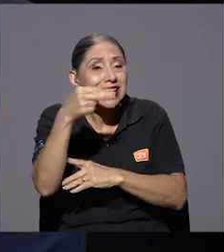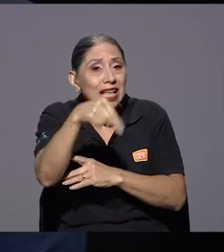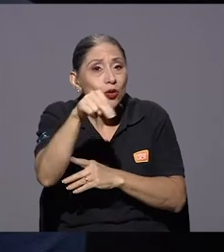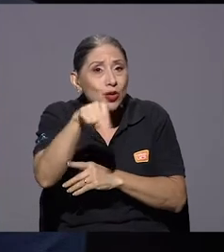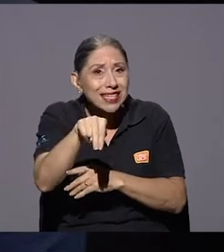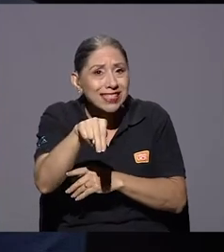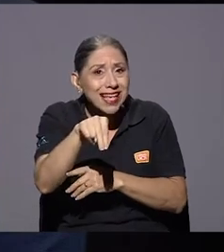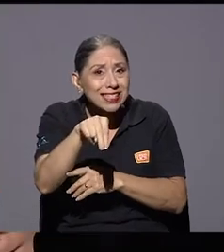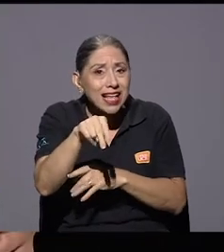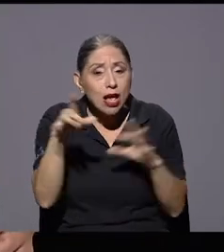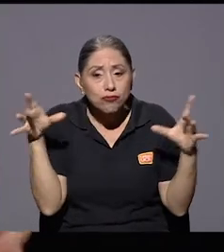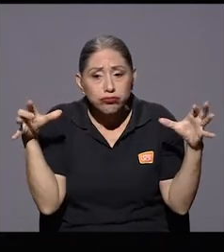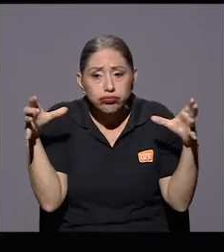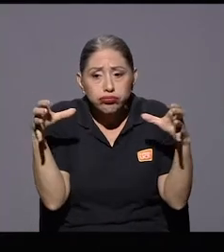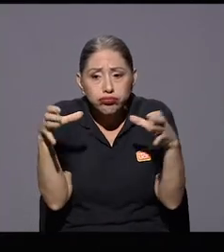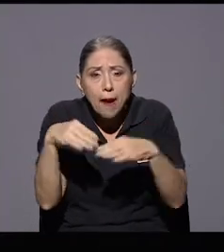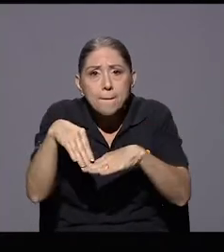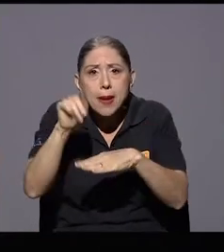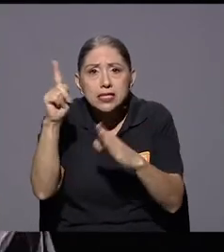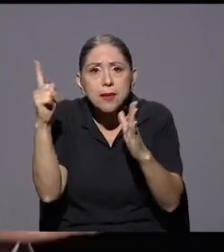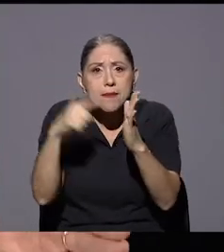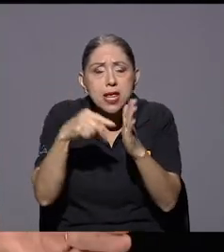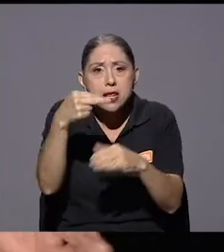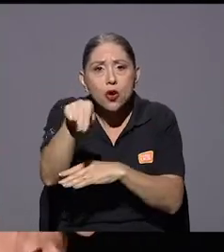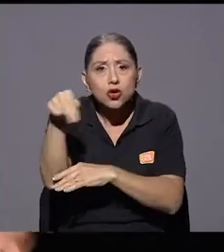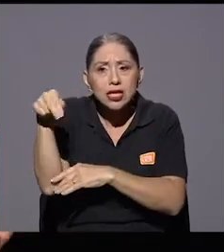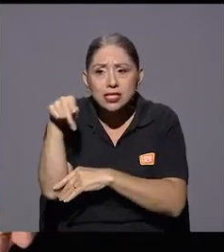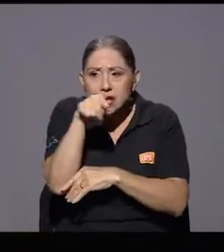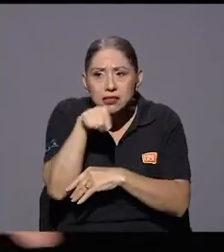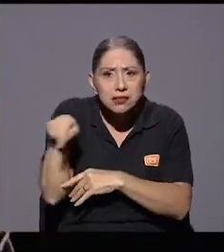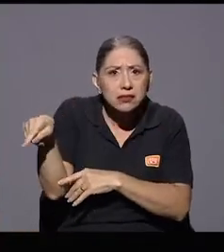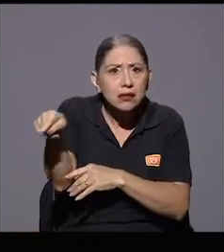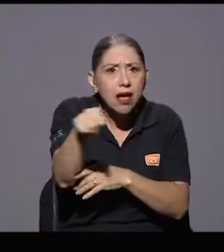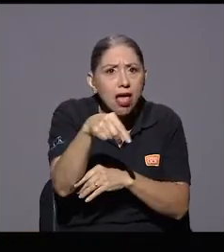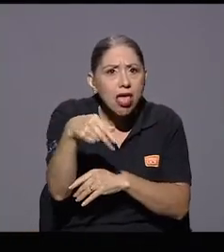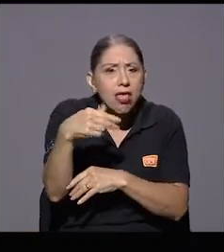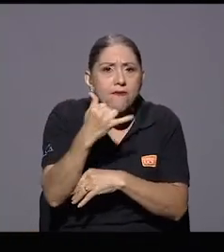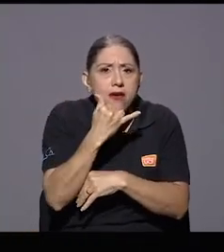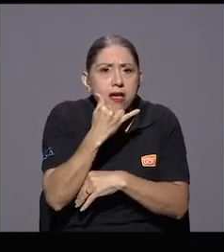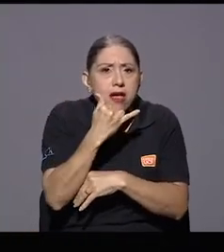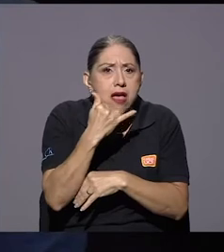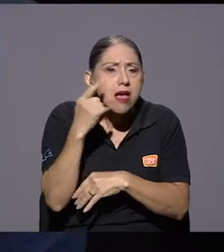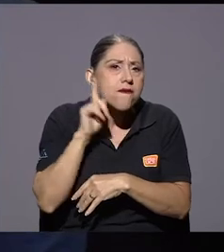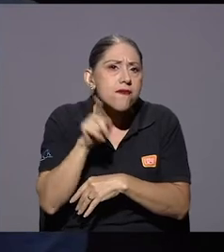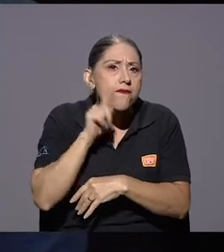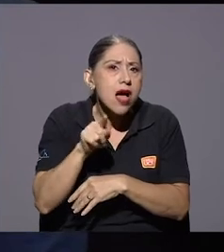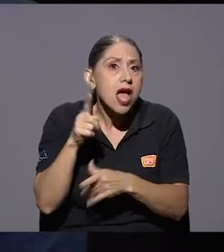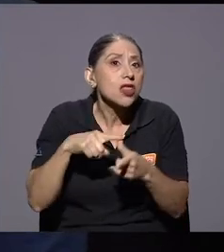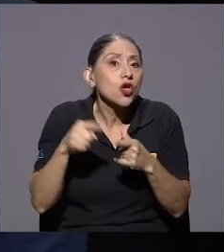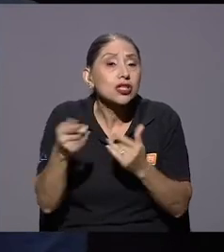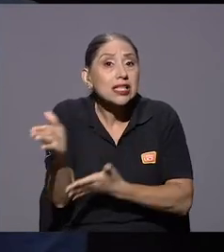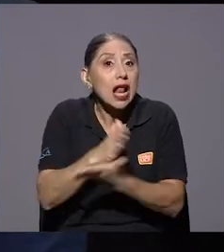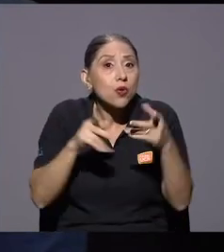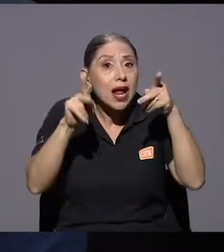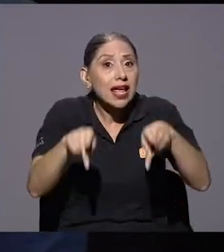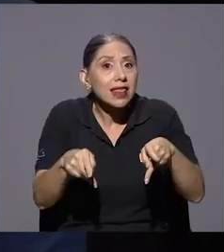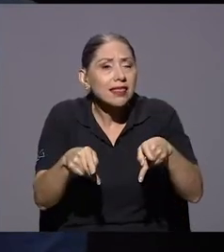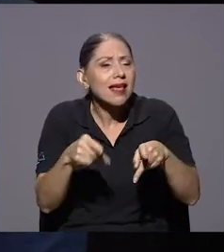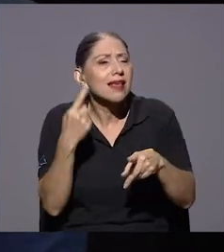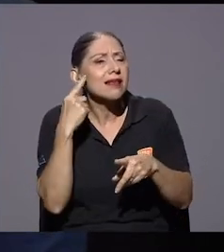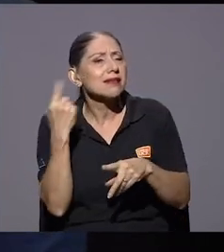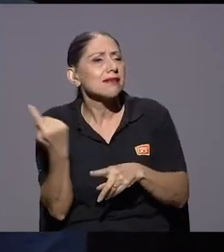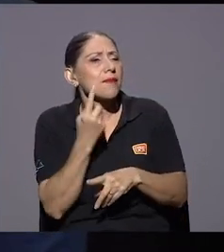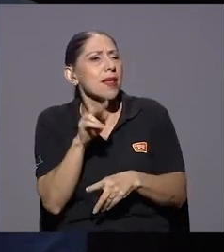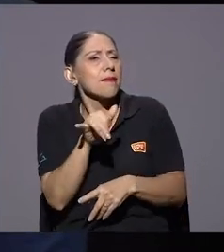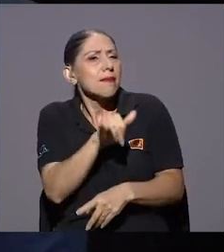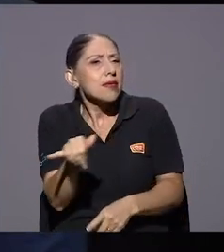noticias tienen más de mil ¿verdad? entonces en todas esas debe haber gente que repite ¿o no? claro hay gente que repite pero pensemos que